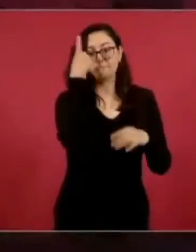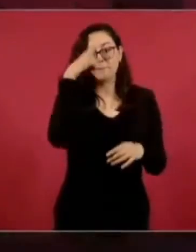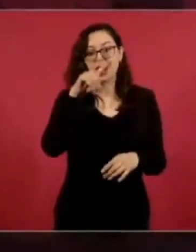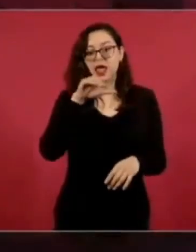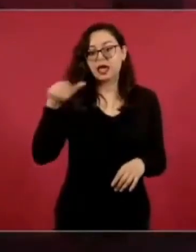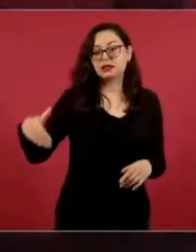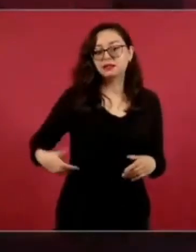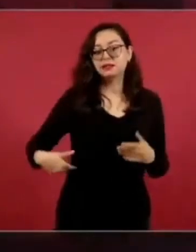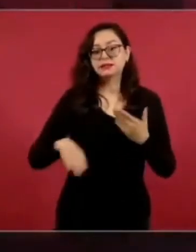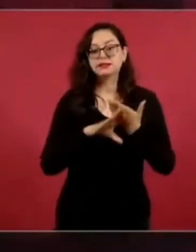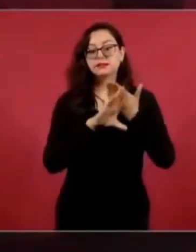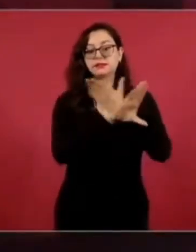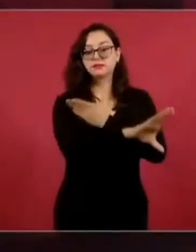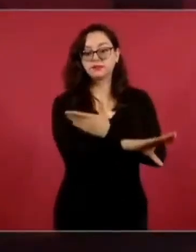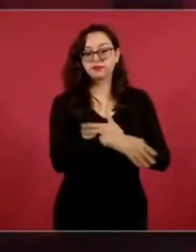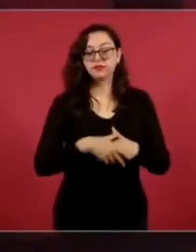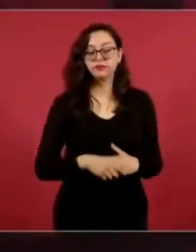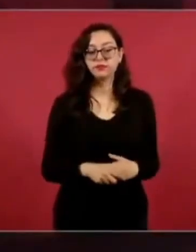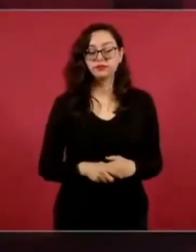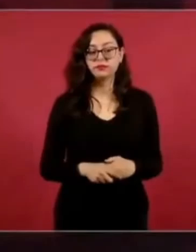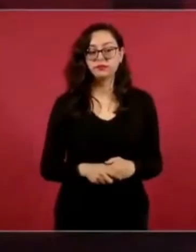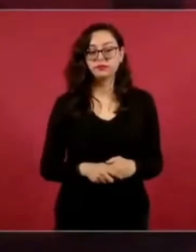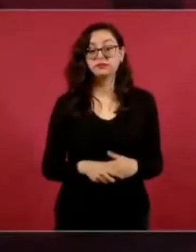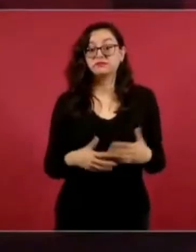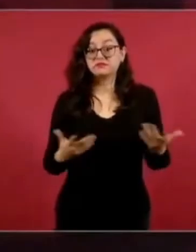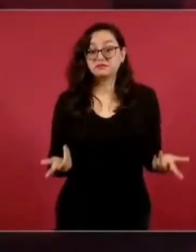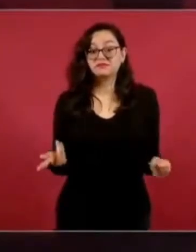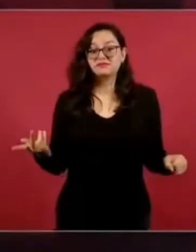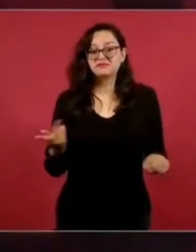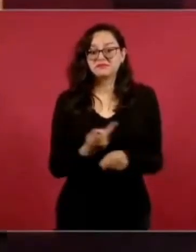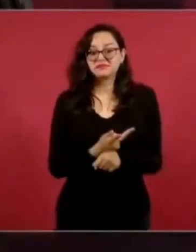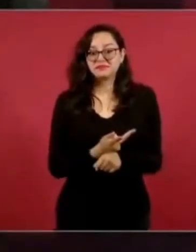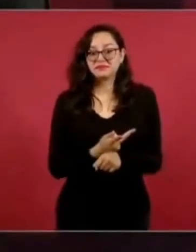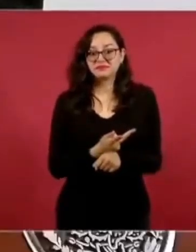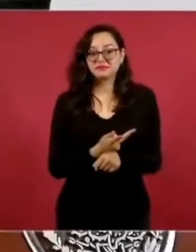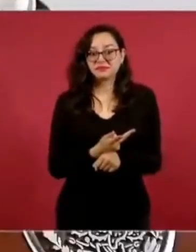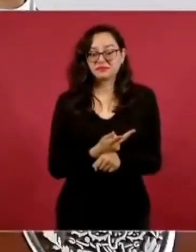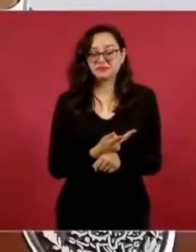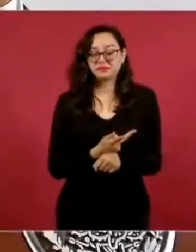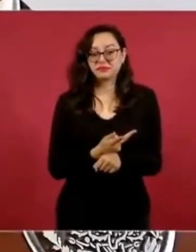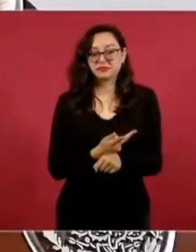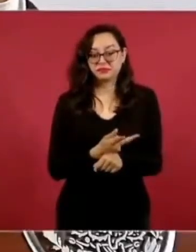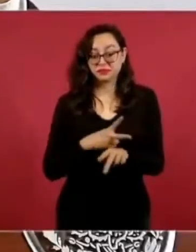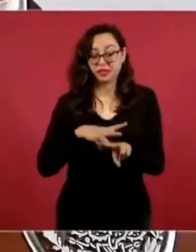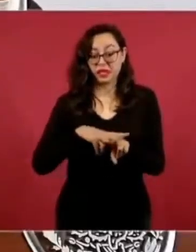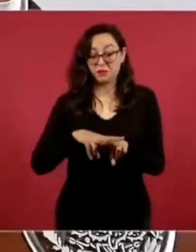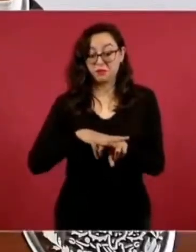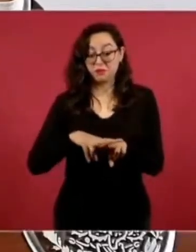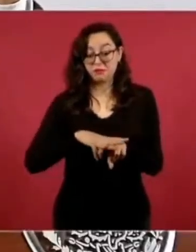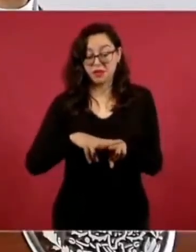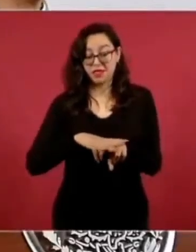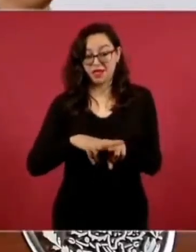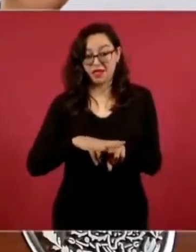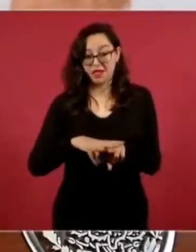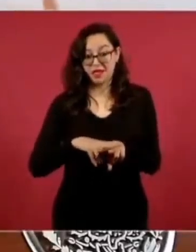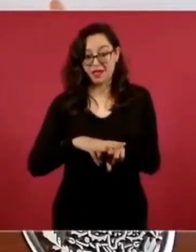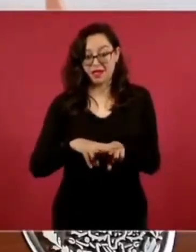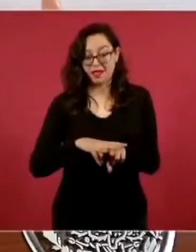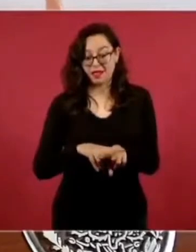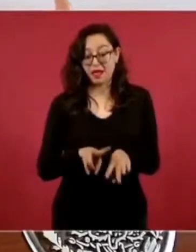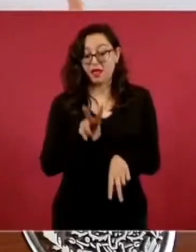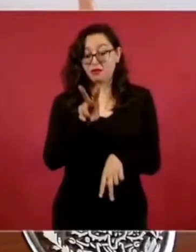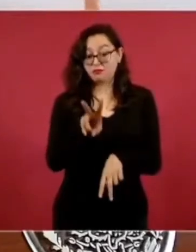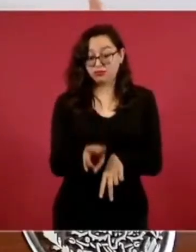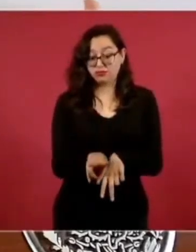Entonces, las dos vías electrificadas se pueden colocar